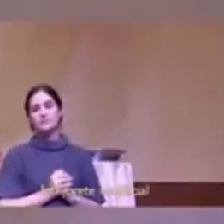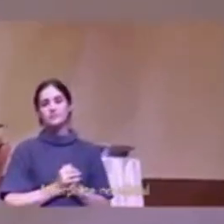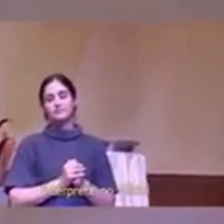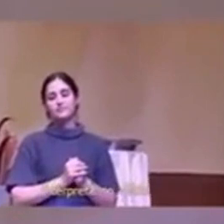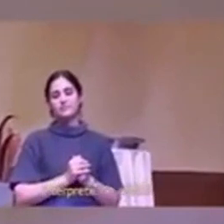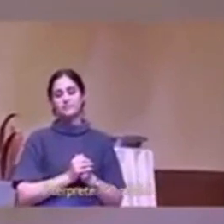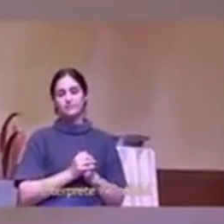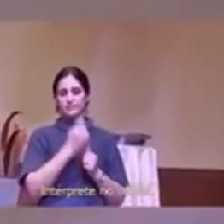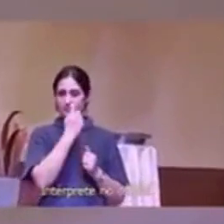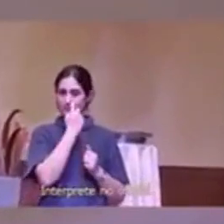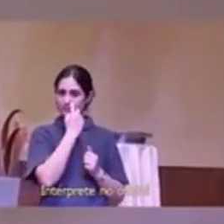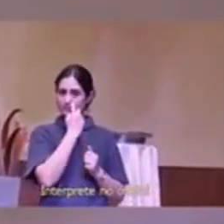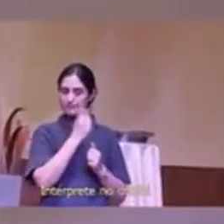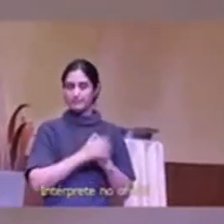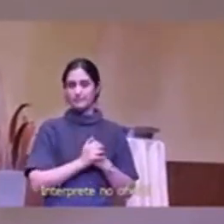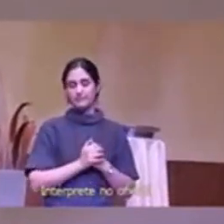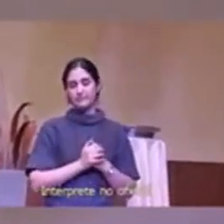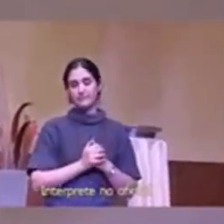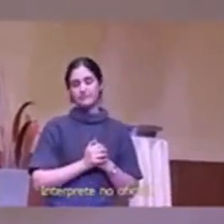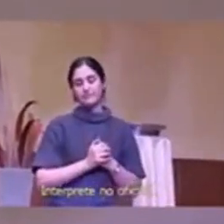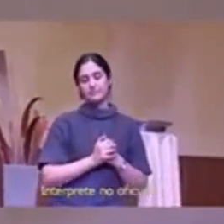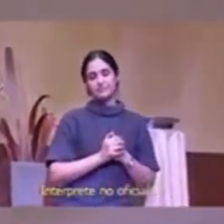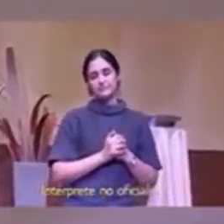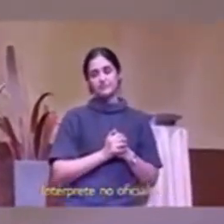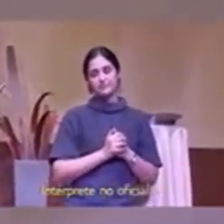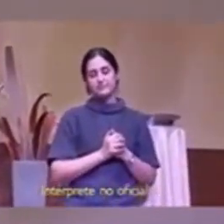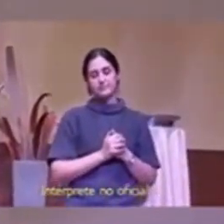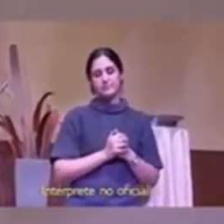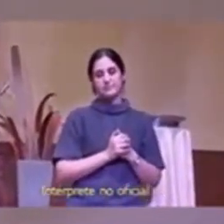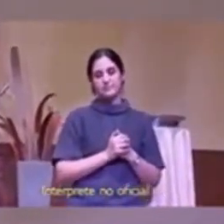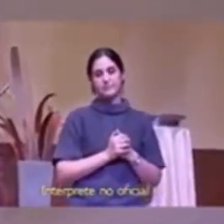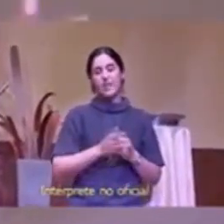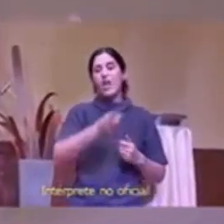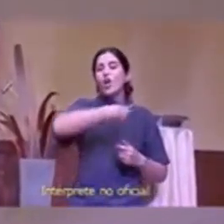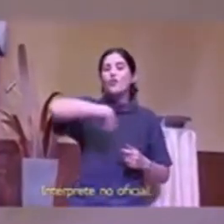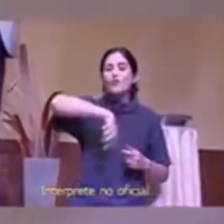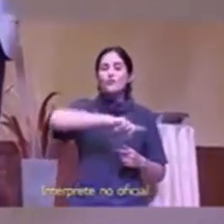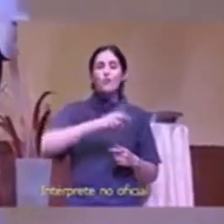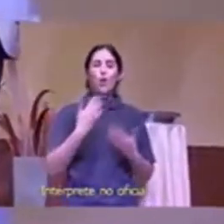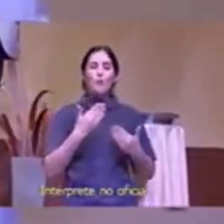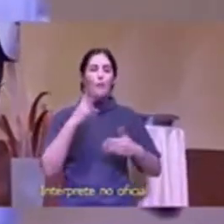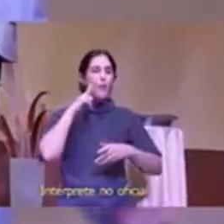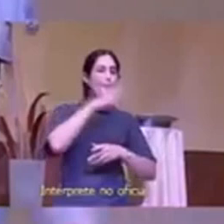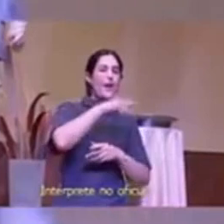la inversión va a tener una recaudación rápida van